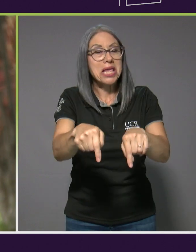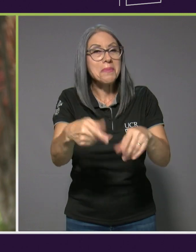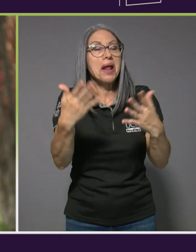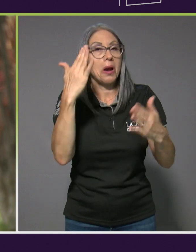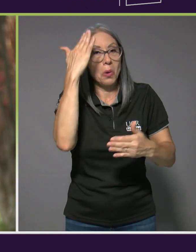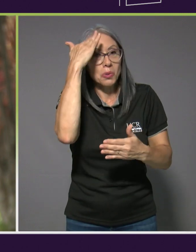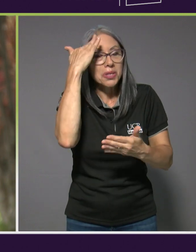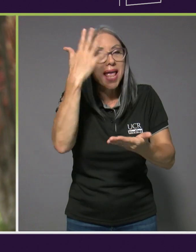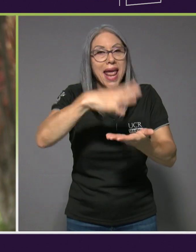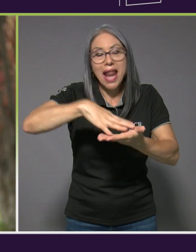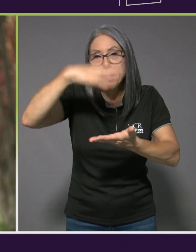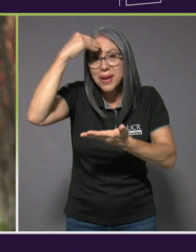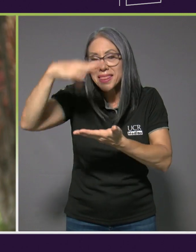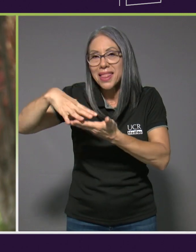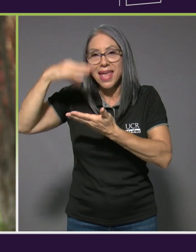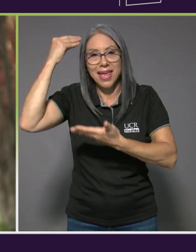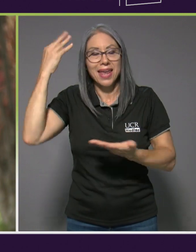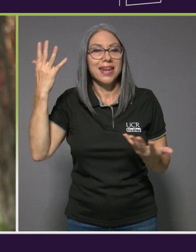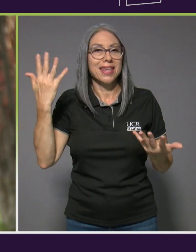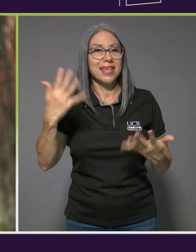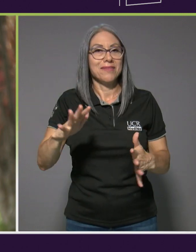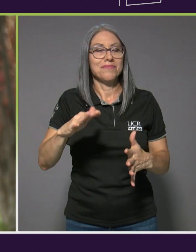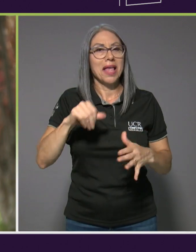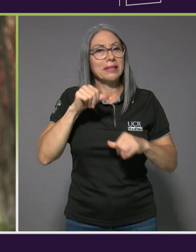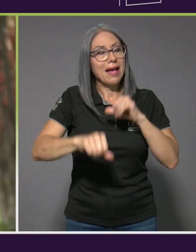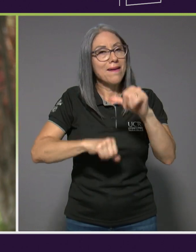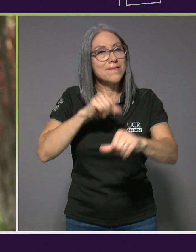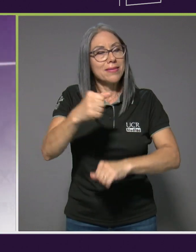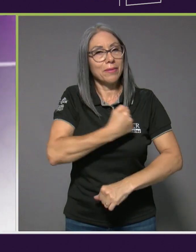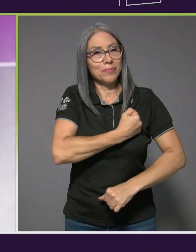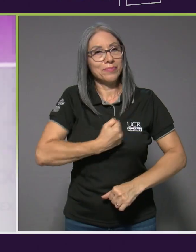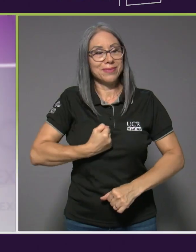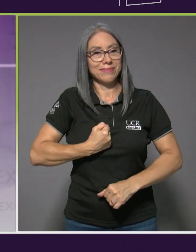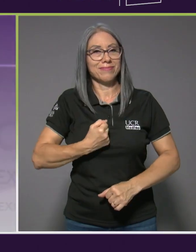aprender y dar lo mejor de nosotros.